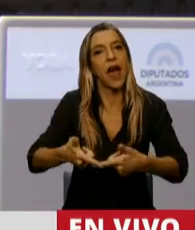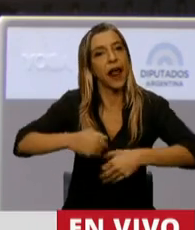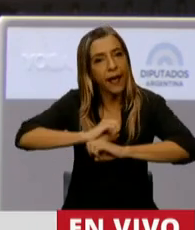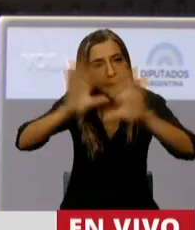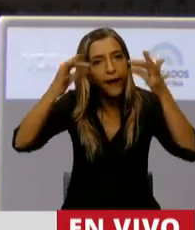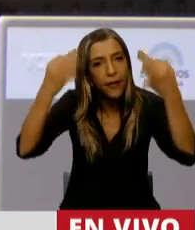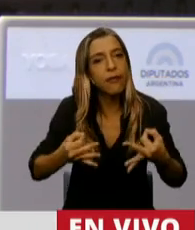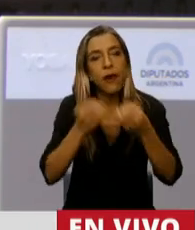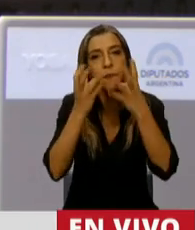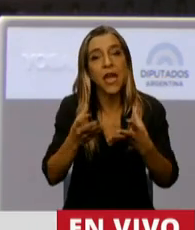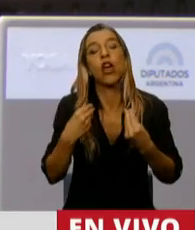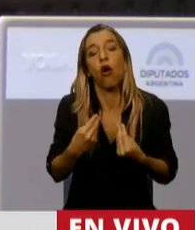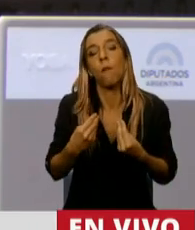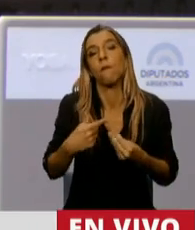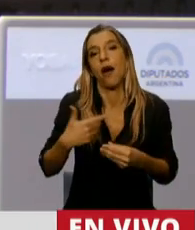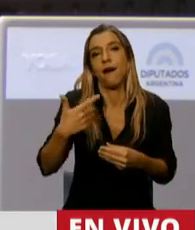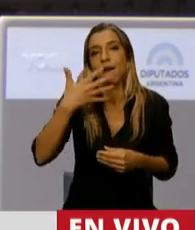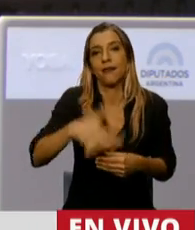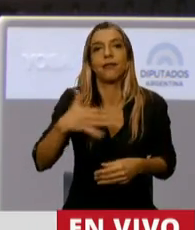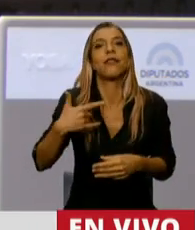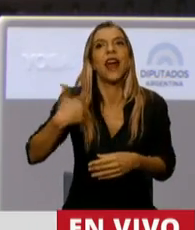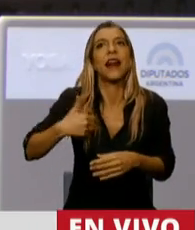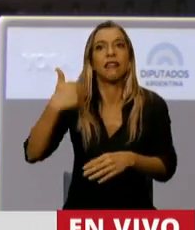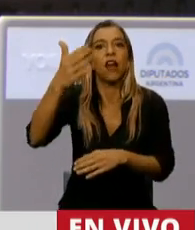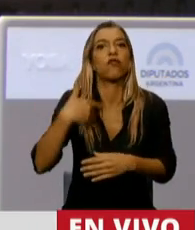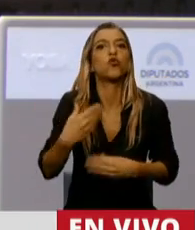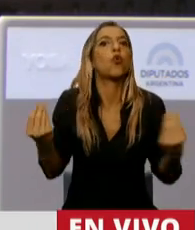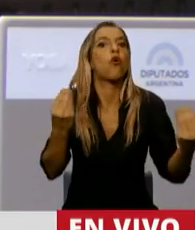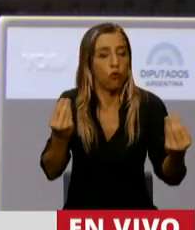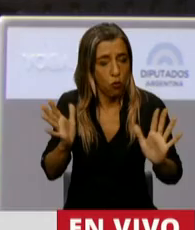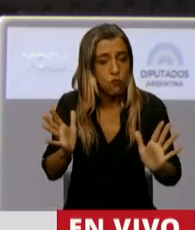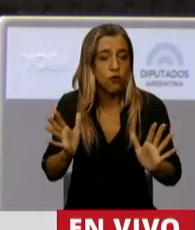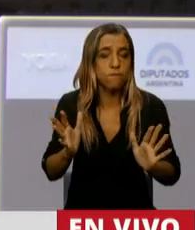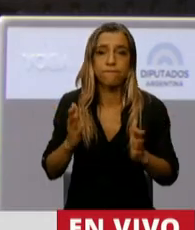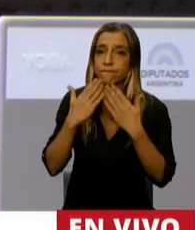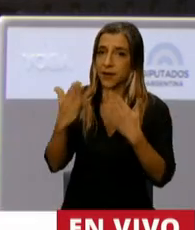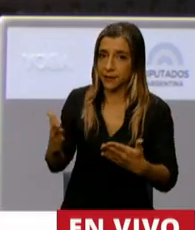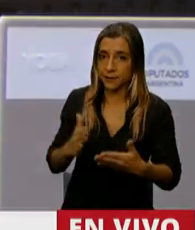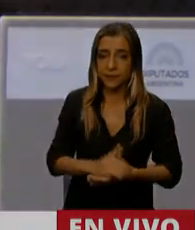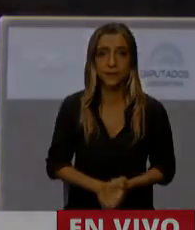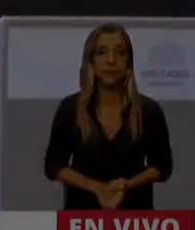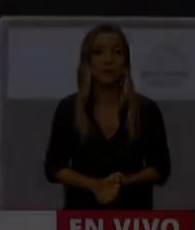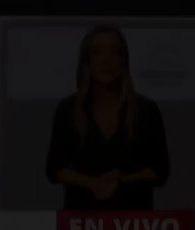claramente cuál es el país que nosotros queremos para adelante. Muchas gracias, señor Presidente. Gracias, diputado.